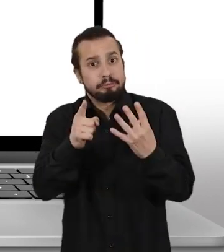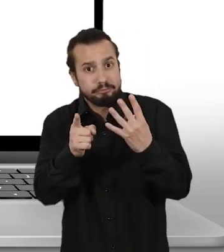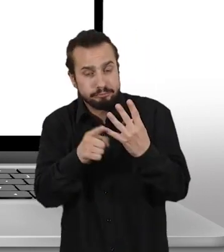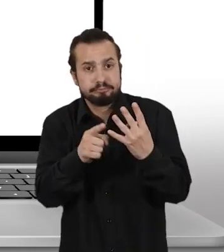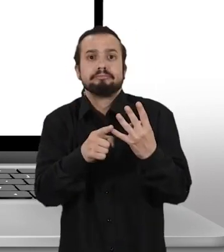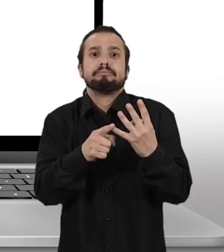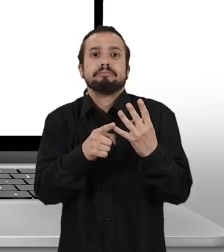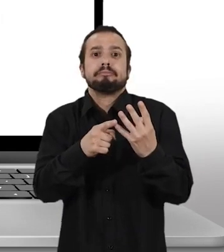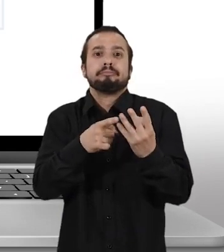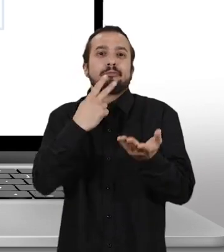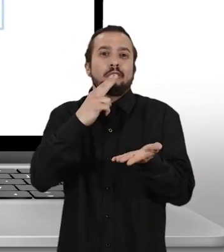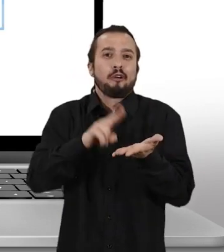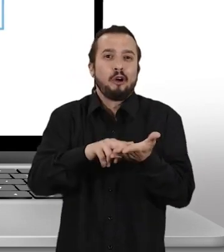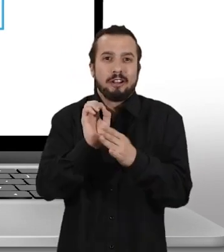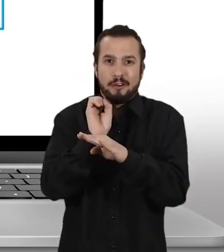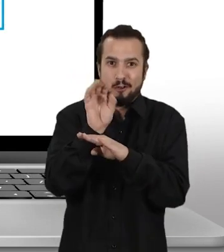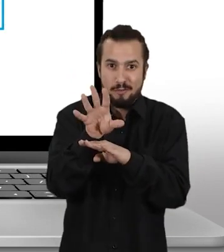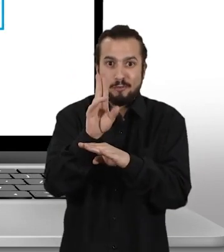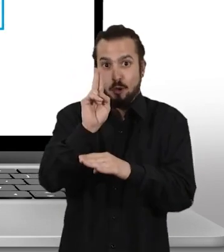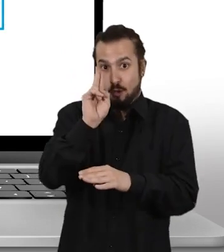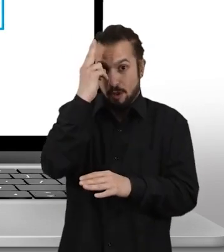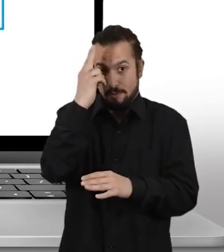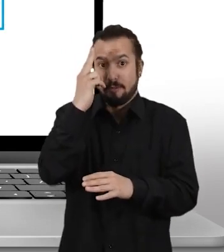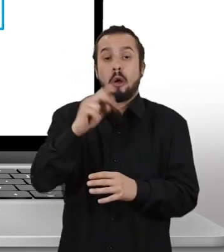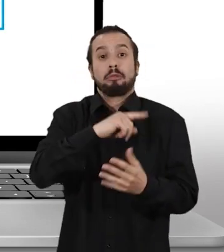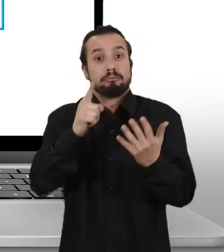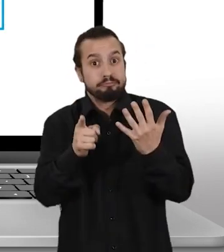Anda, Correo Uruguayo,